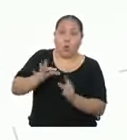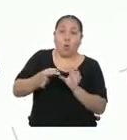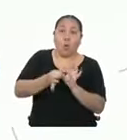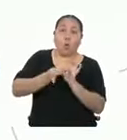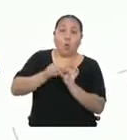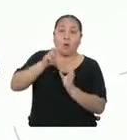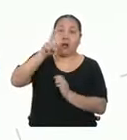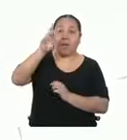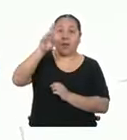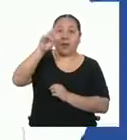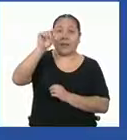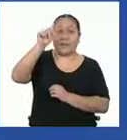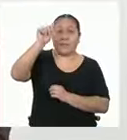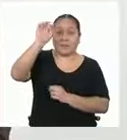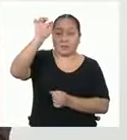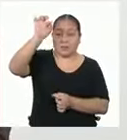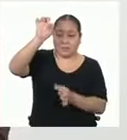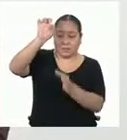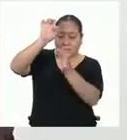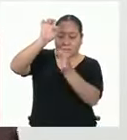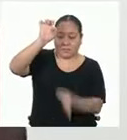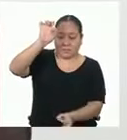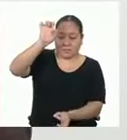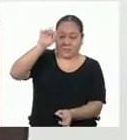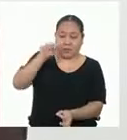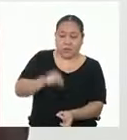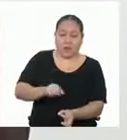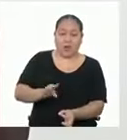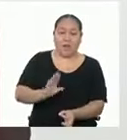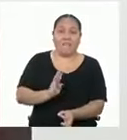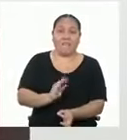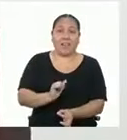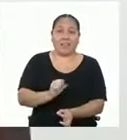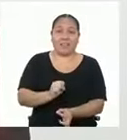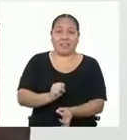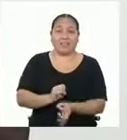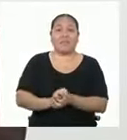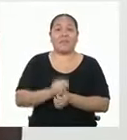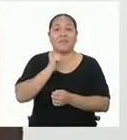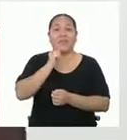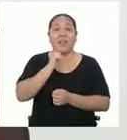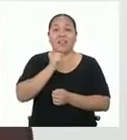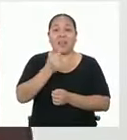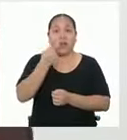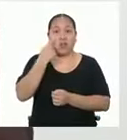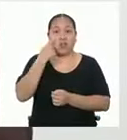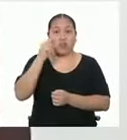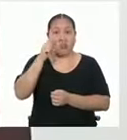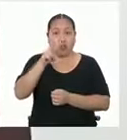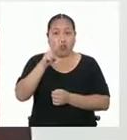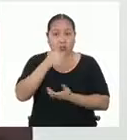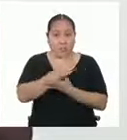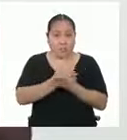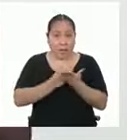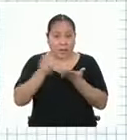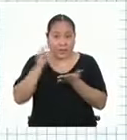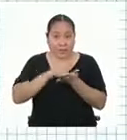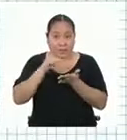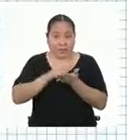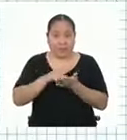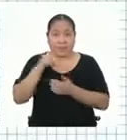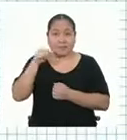de la pirámide con la base. Ahora, solo nos falta conocer dos elementos de la pirámide.